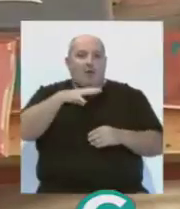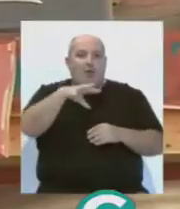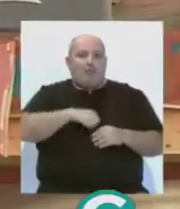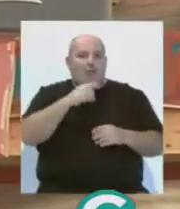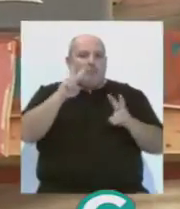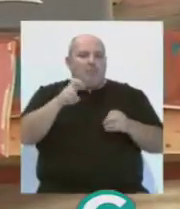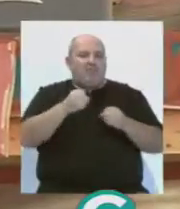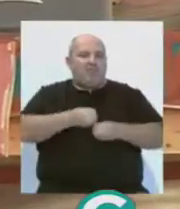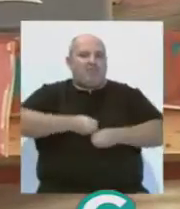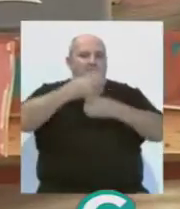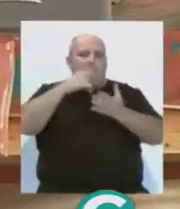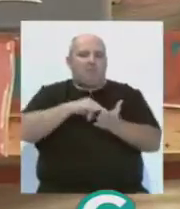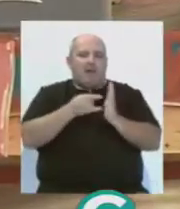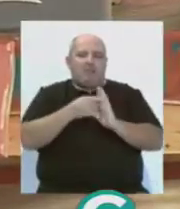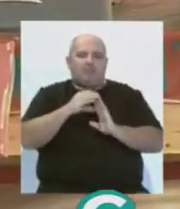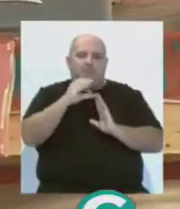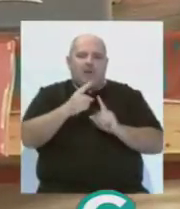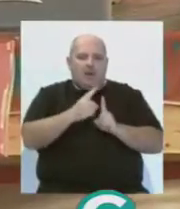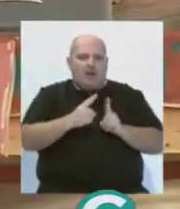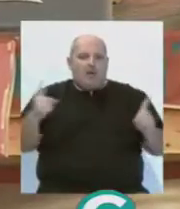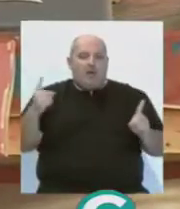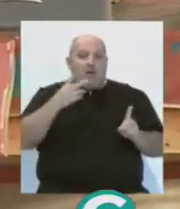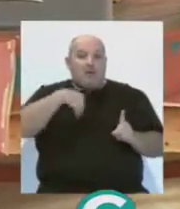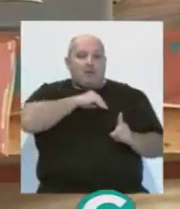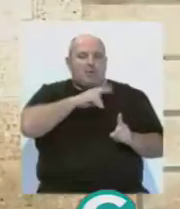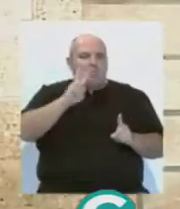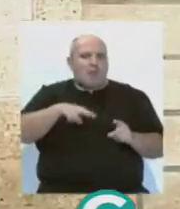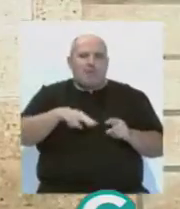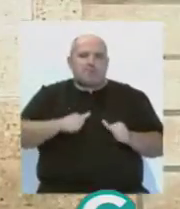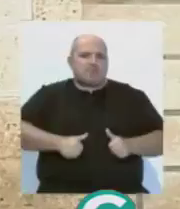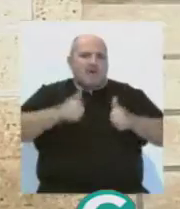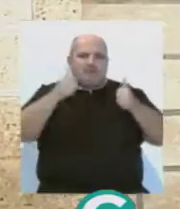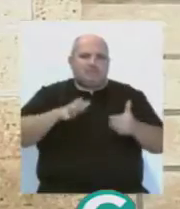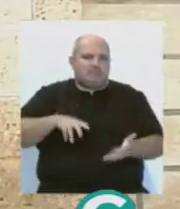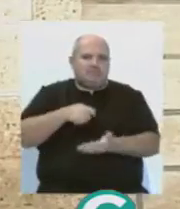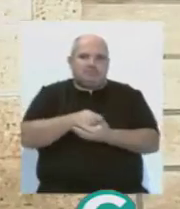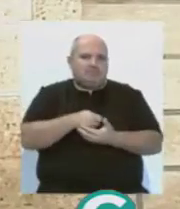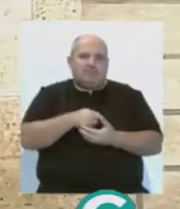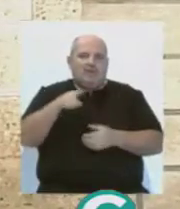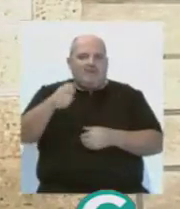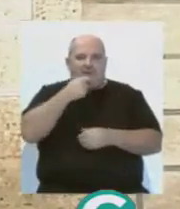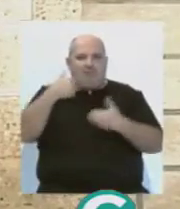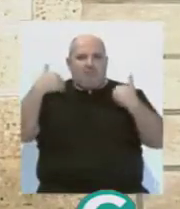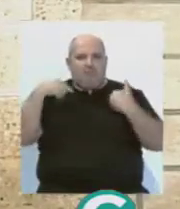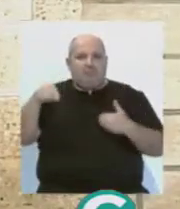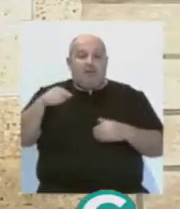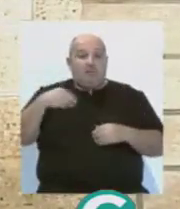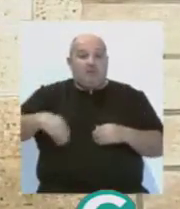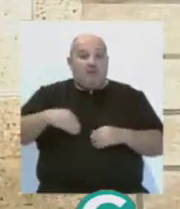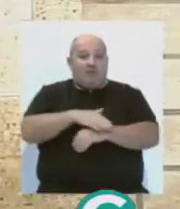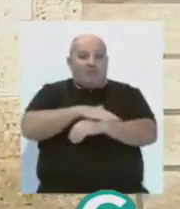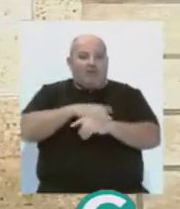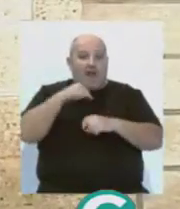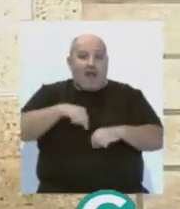de una vivienda es un plan de inversión. Así anuncia que los españoles nunca más pagarán este impuesto sino la banca. El jefe del Ejecutivo